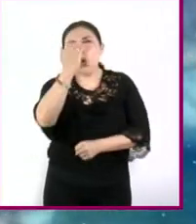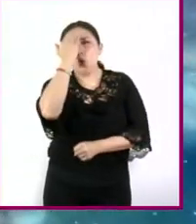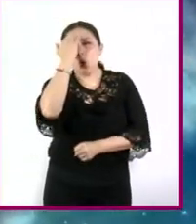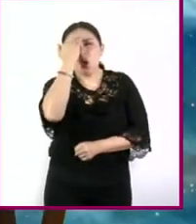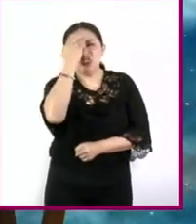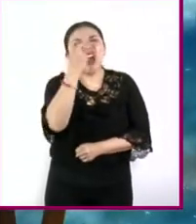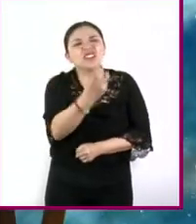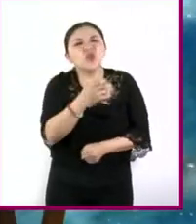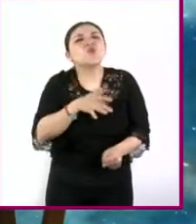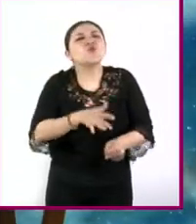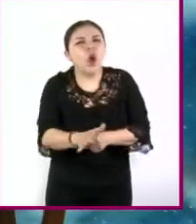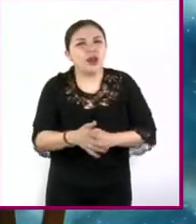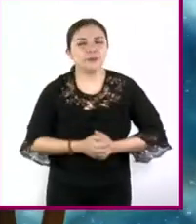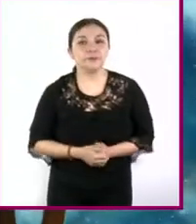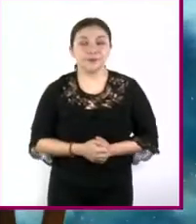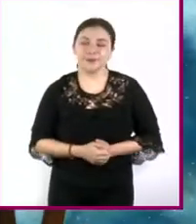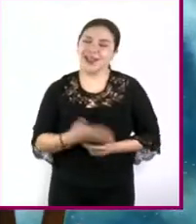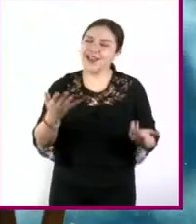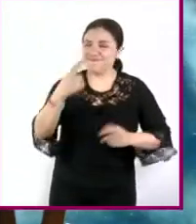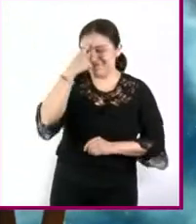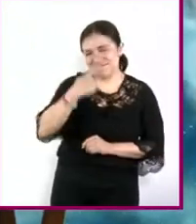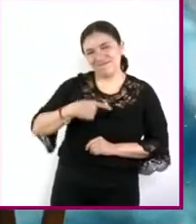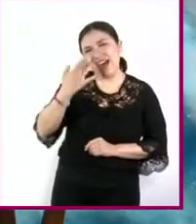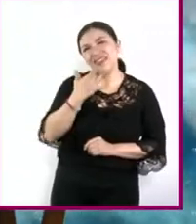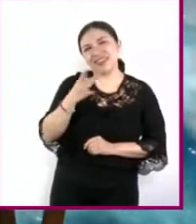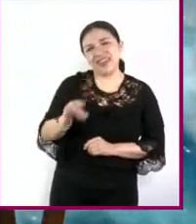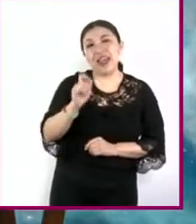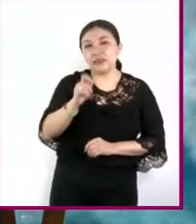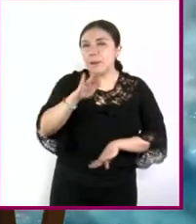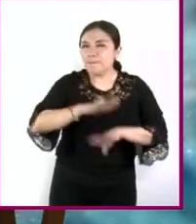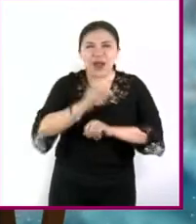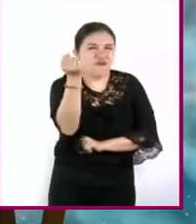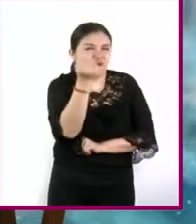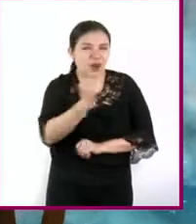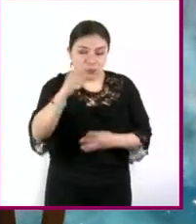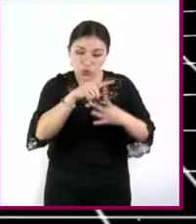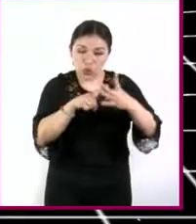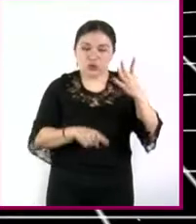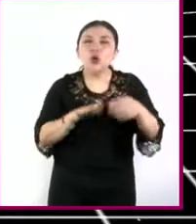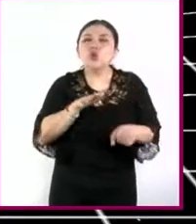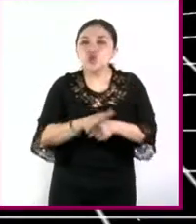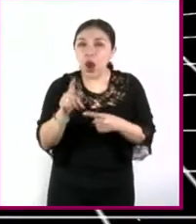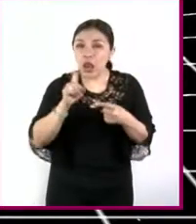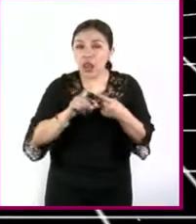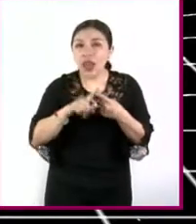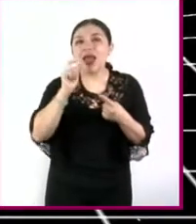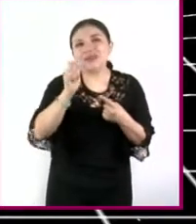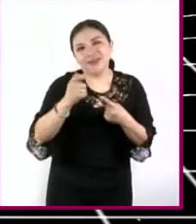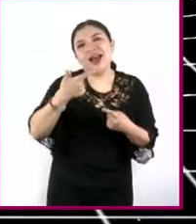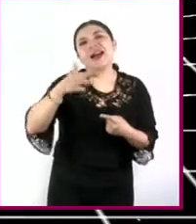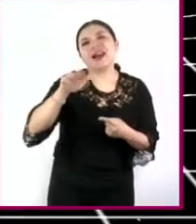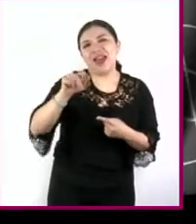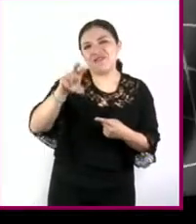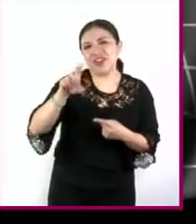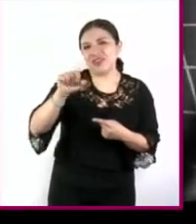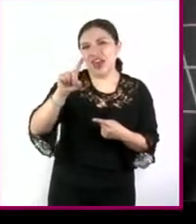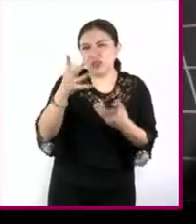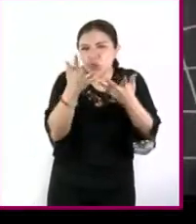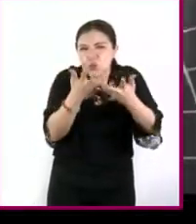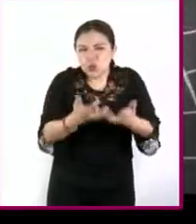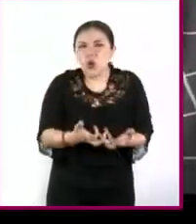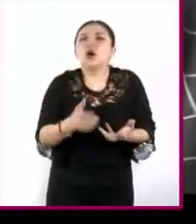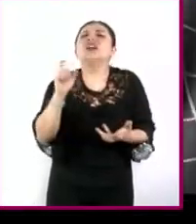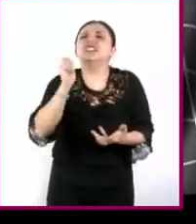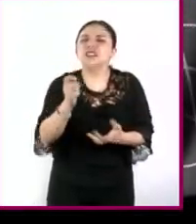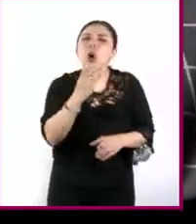y qué hace? Súper fácil, Mati La más famosa de estas cuatro fuerzas es la fuerza de gravedad y es cuando